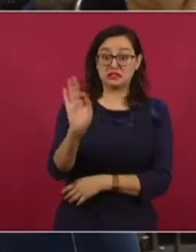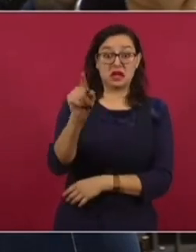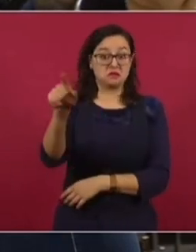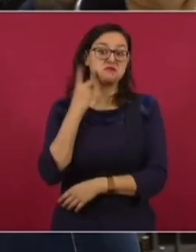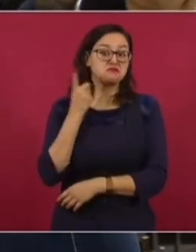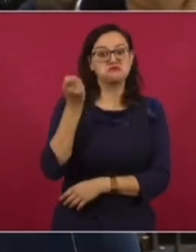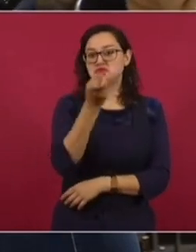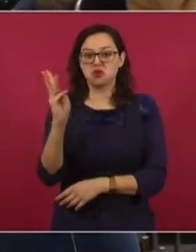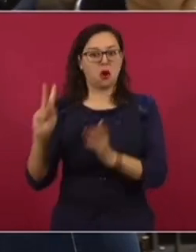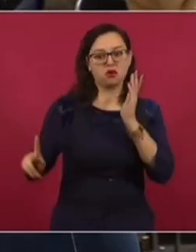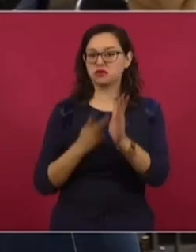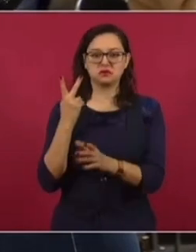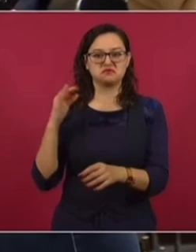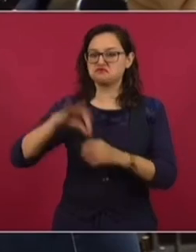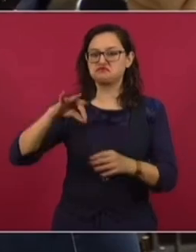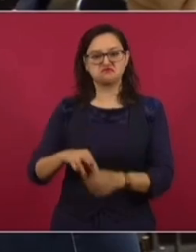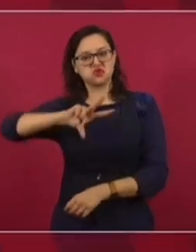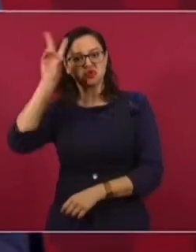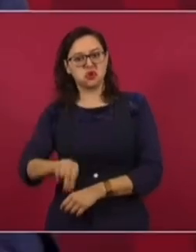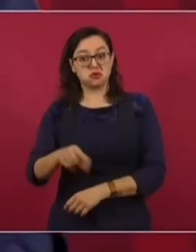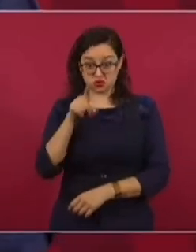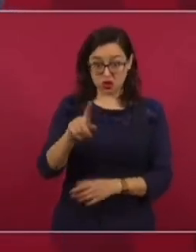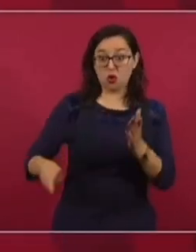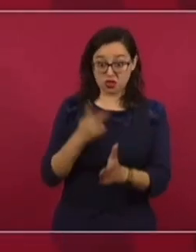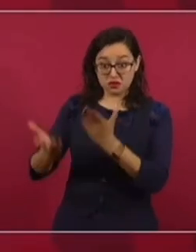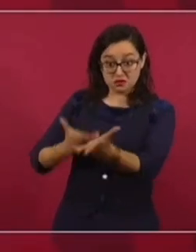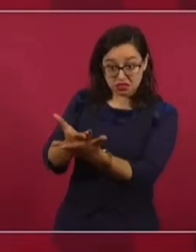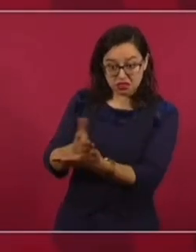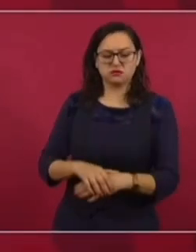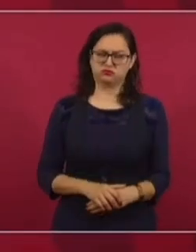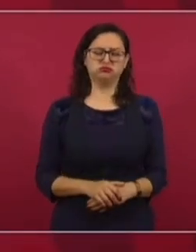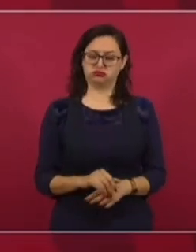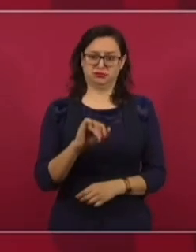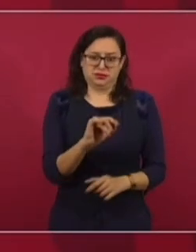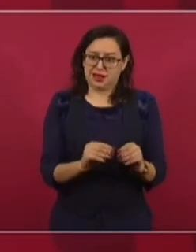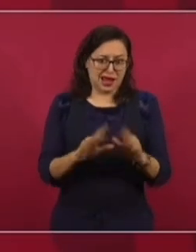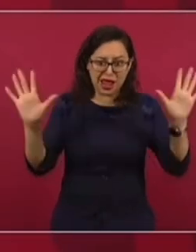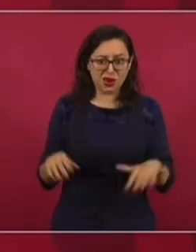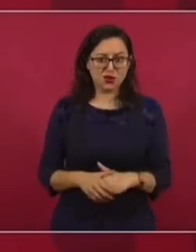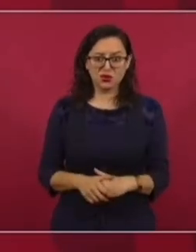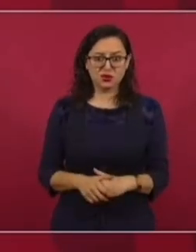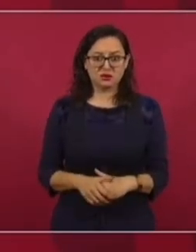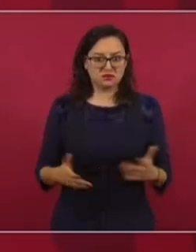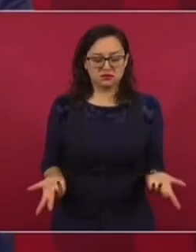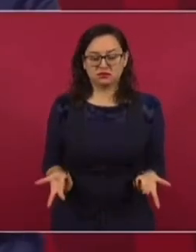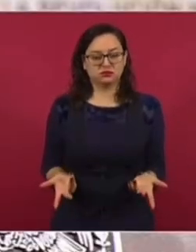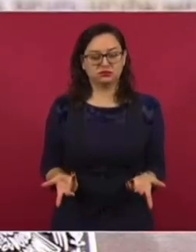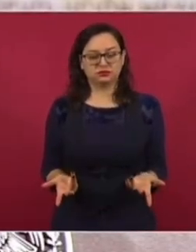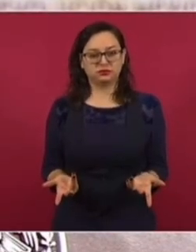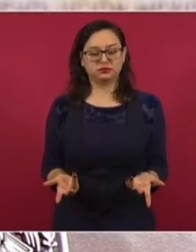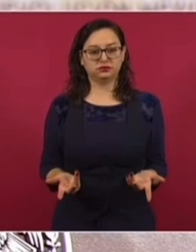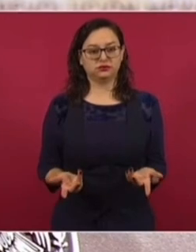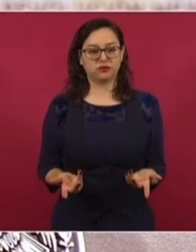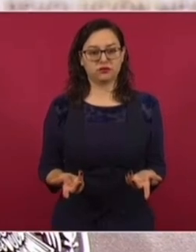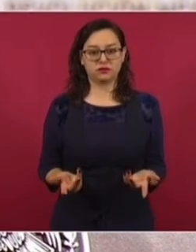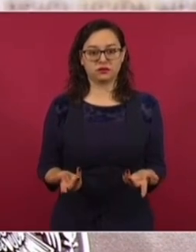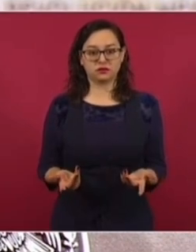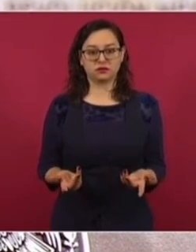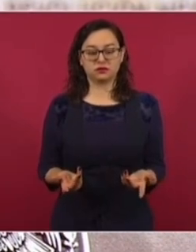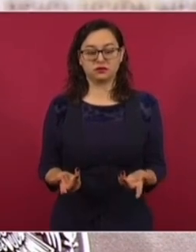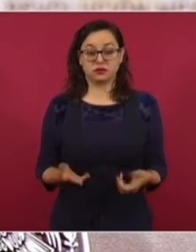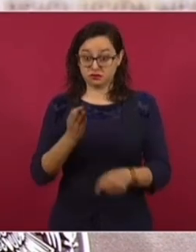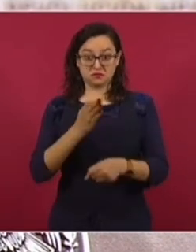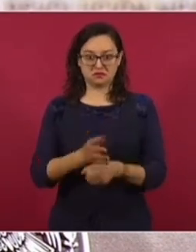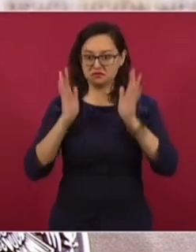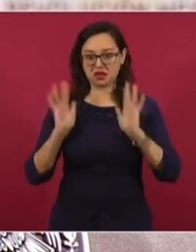oposición vuelva a ser un bloque, usted enviaría, mantendría. Claro que sí, es que es un asunto de principios. ¿Quiénes son los que se quitan la